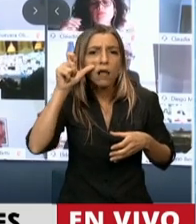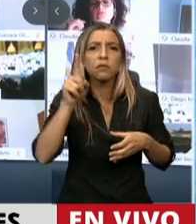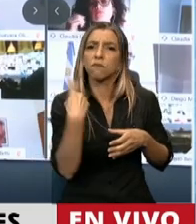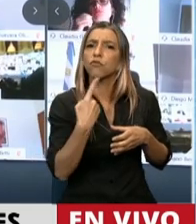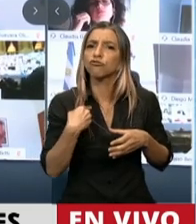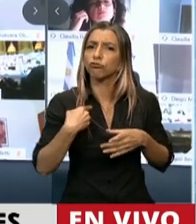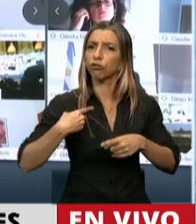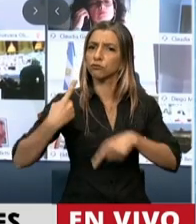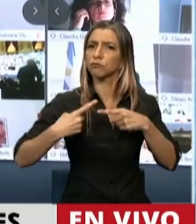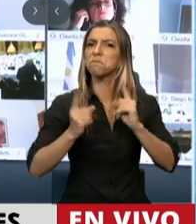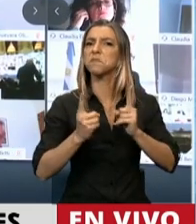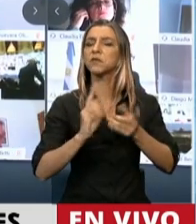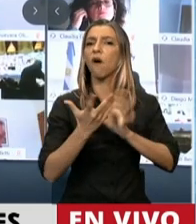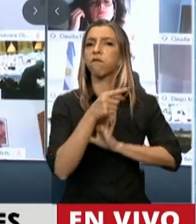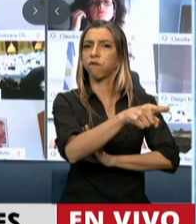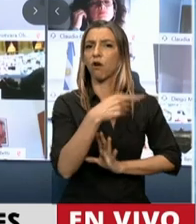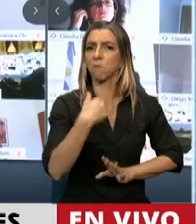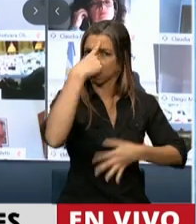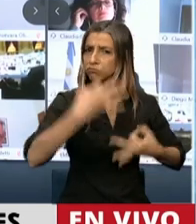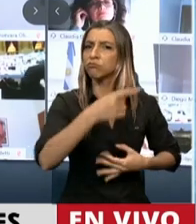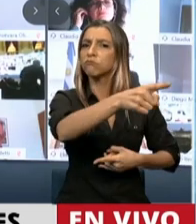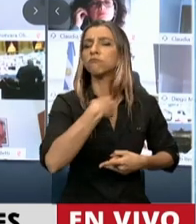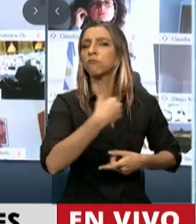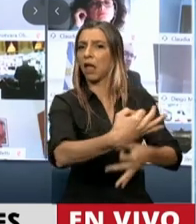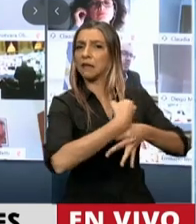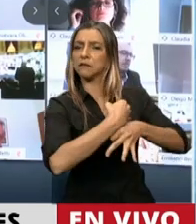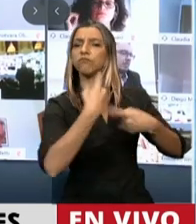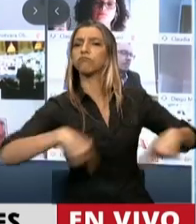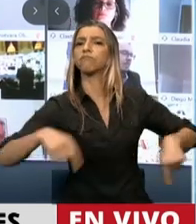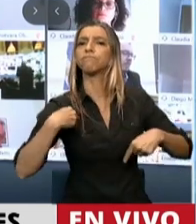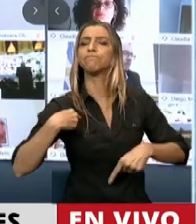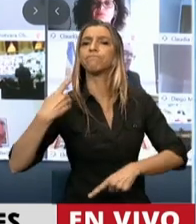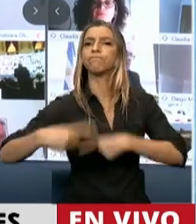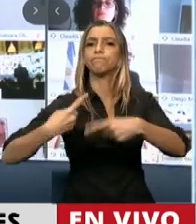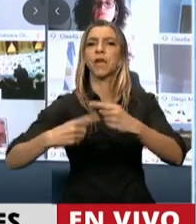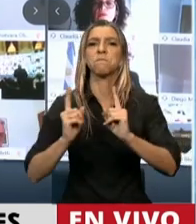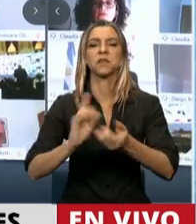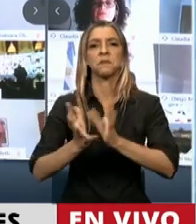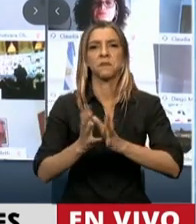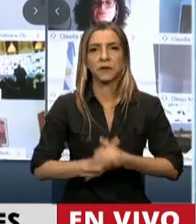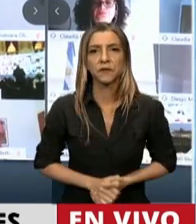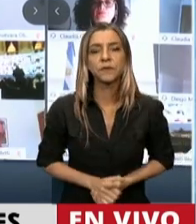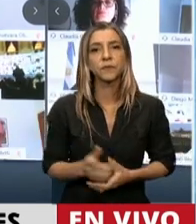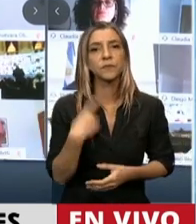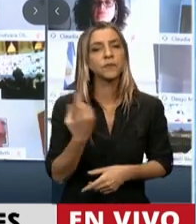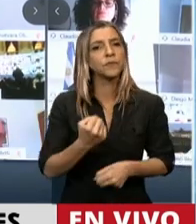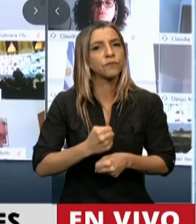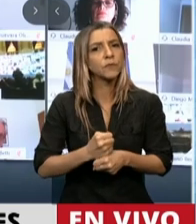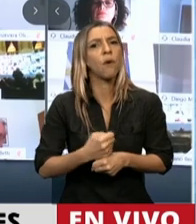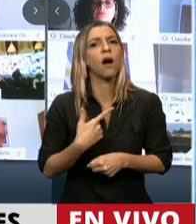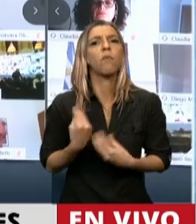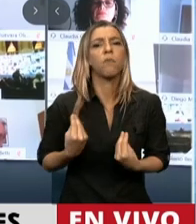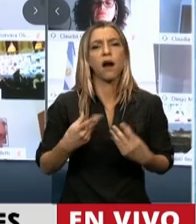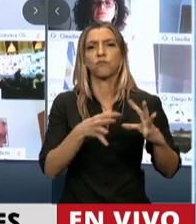y su convicción por sobre todas las cosas, a trabajar por la unidad y por la